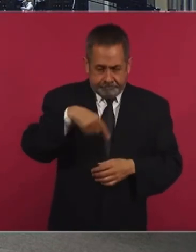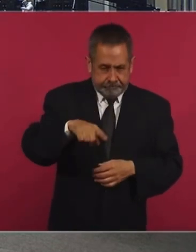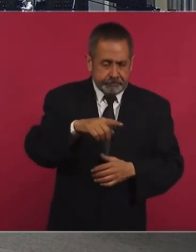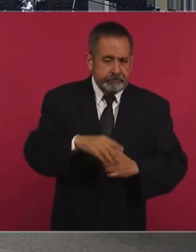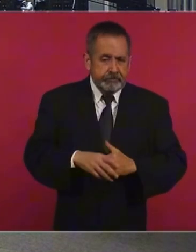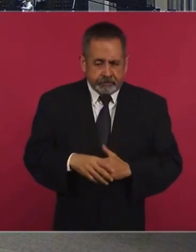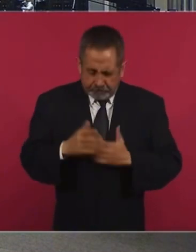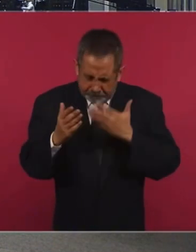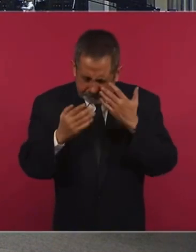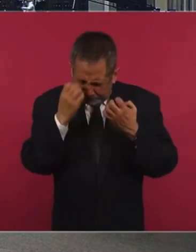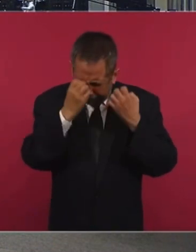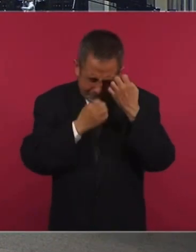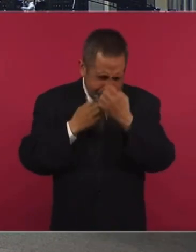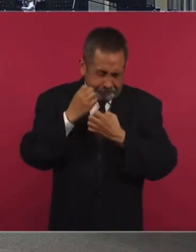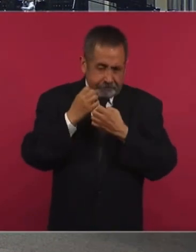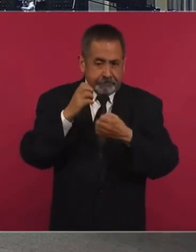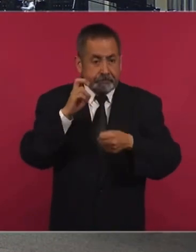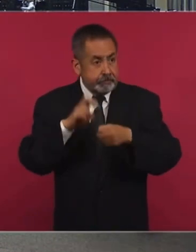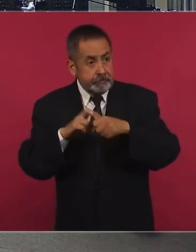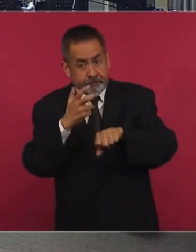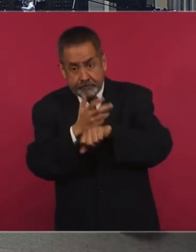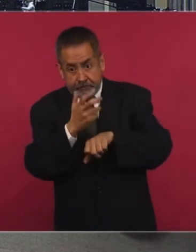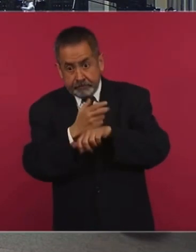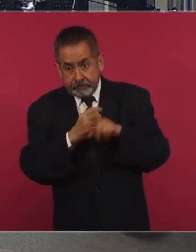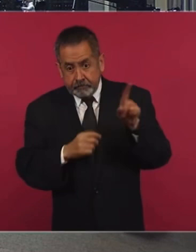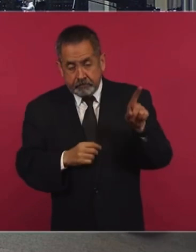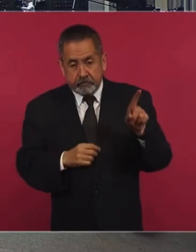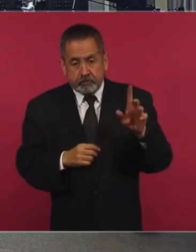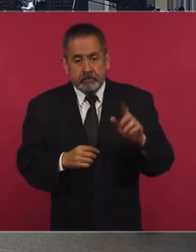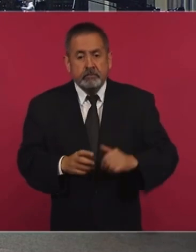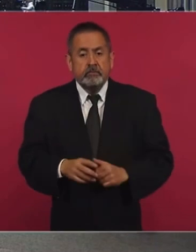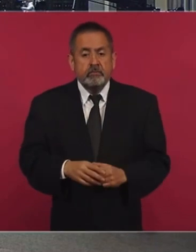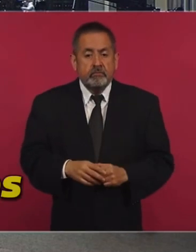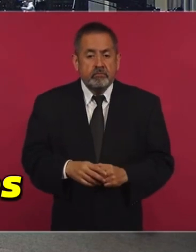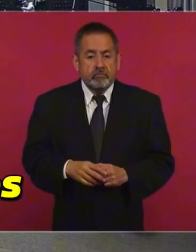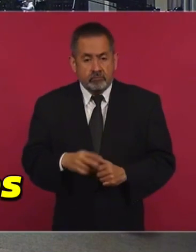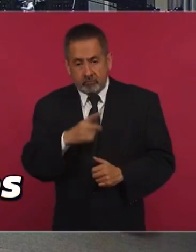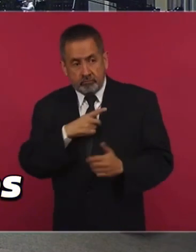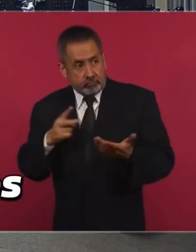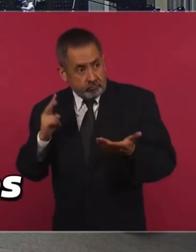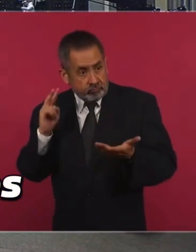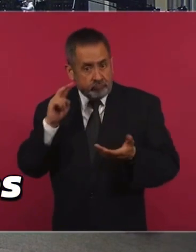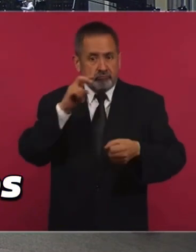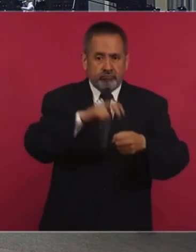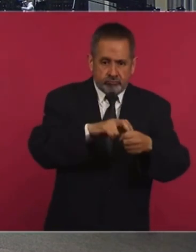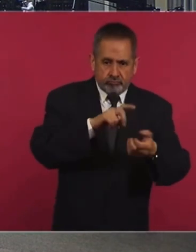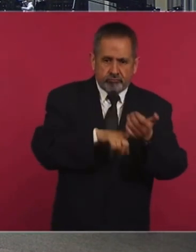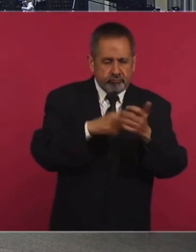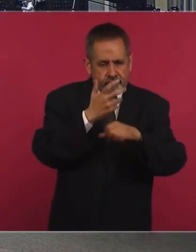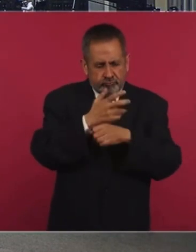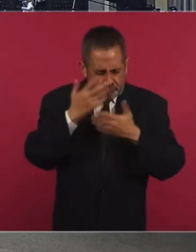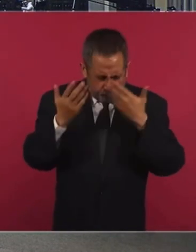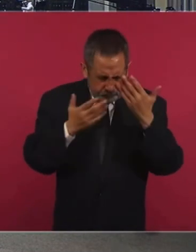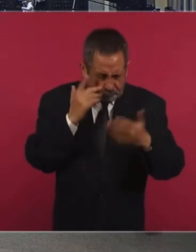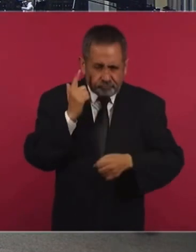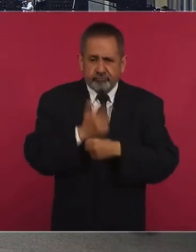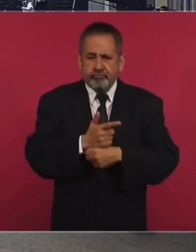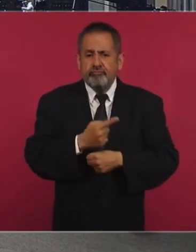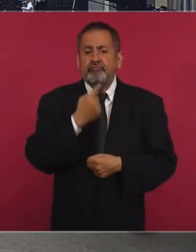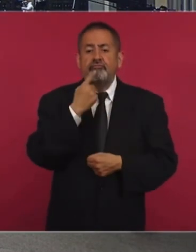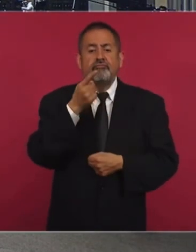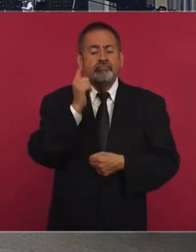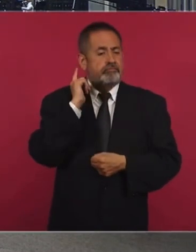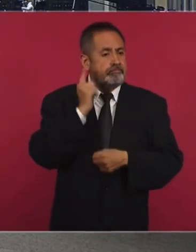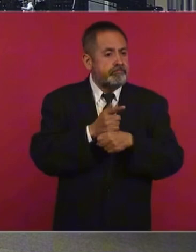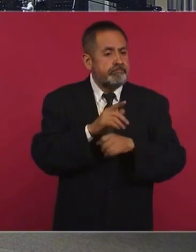que pudo revisar yendo a Estados Unidos porque fue así que tenía que ir a revisarlos directamente allá. Asegura que una de las cosas